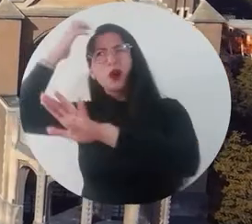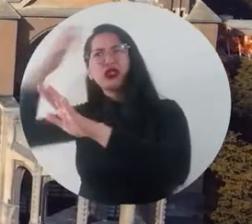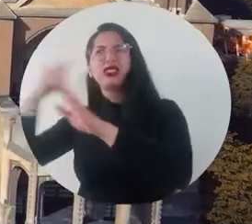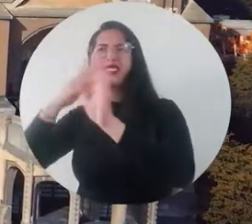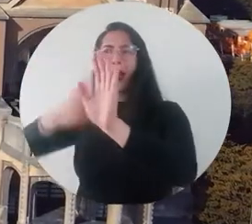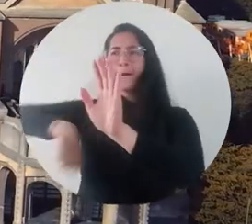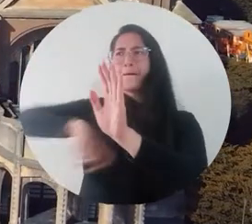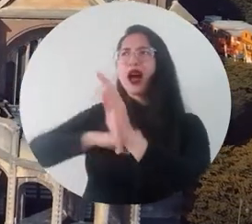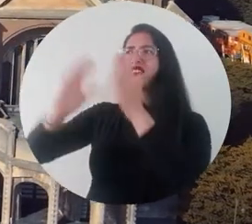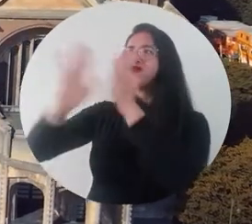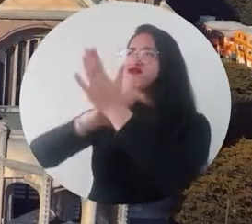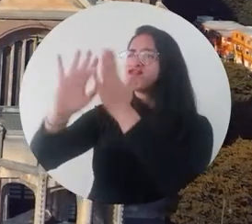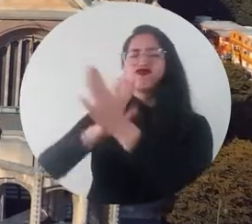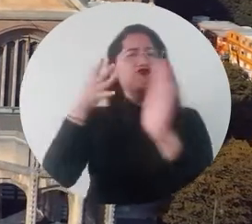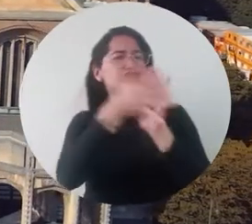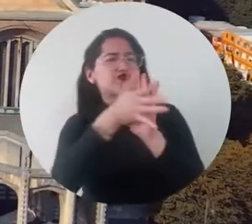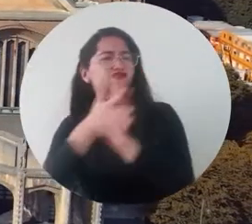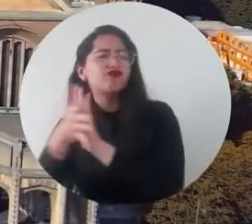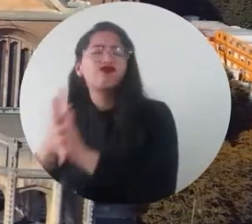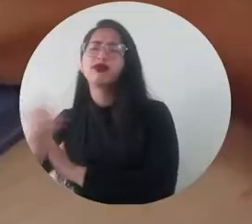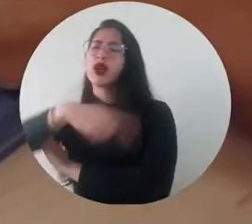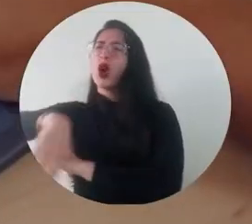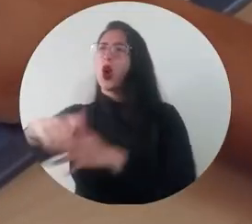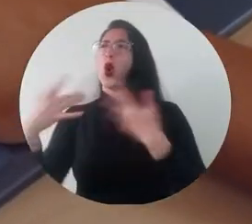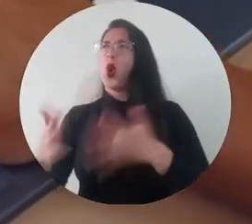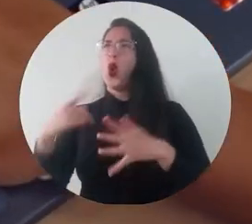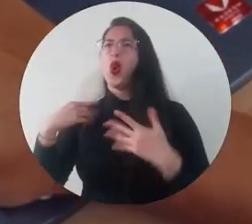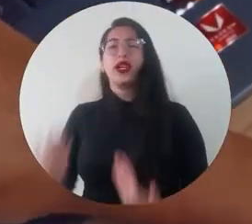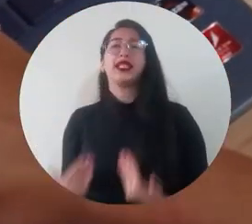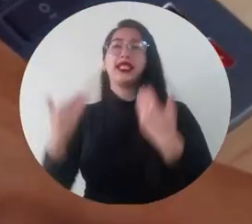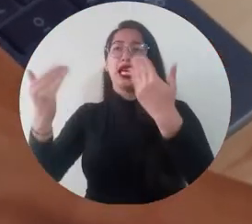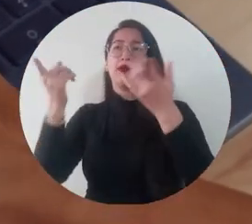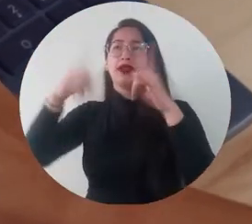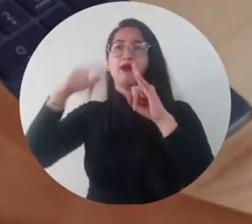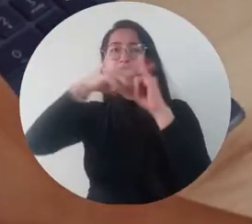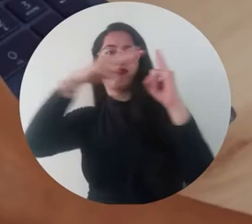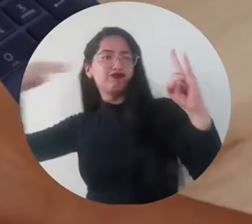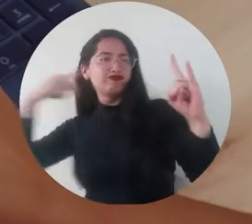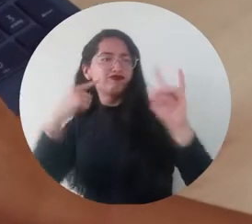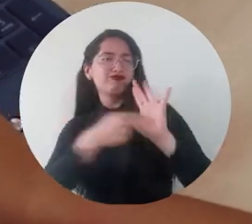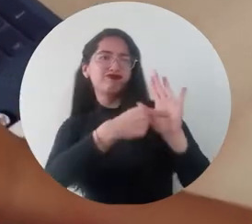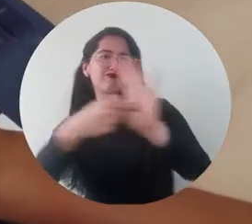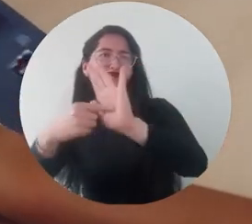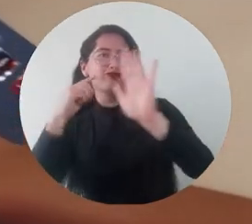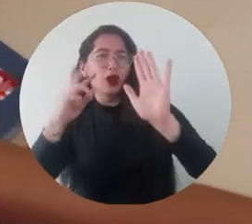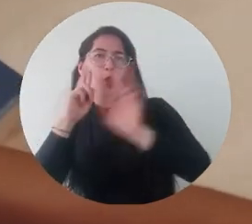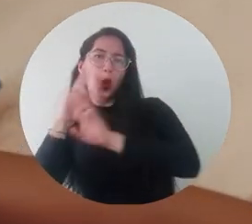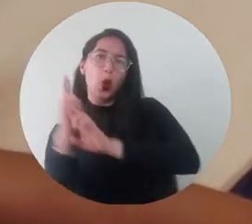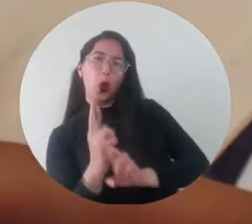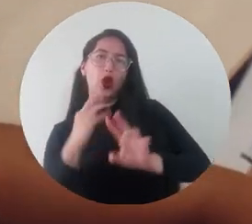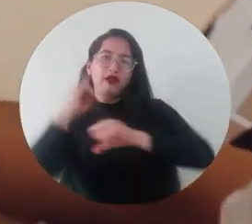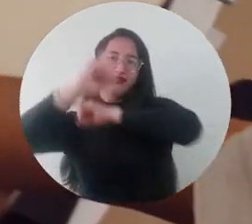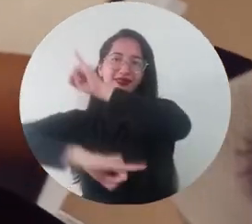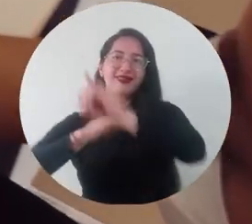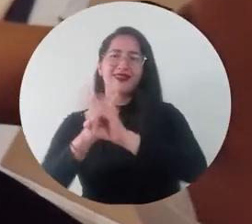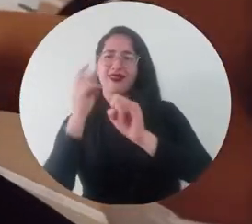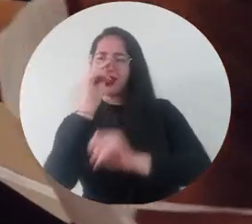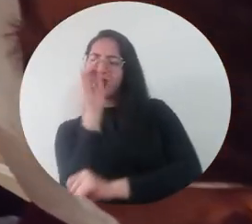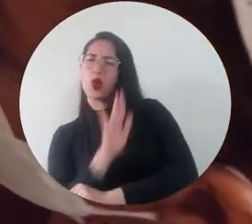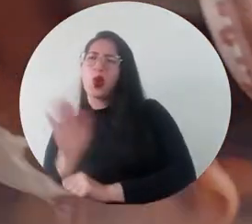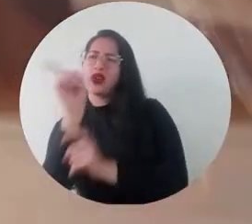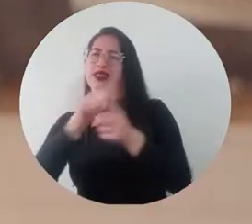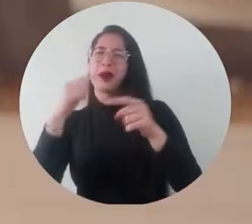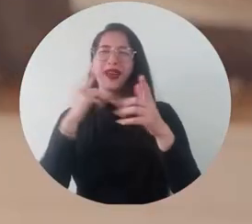la realidad española y europea Es una muy buena oportunidad para ganar visibilidad como universidad a nivel nacional e internacional y poder